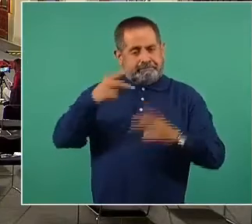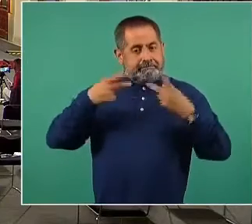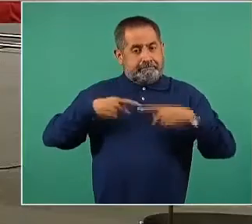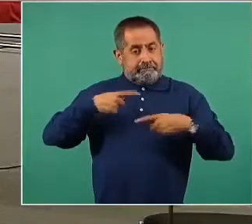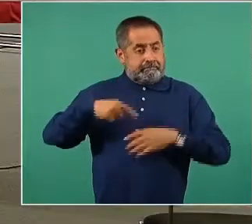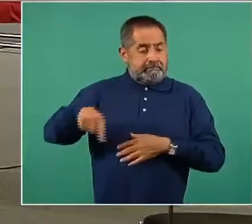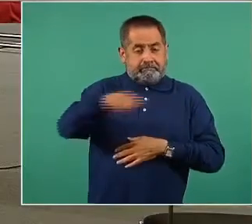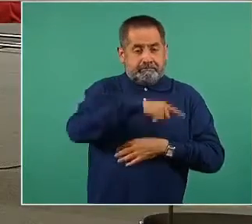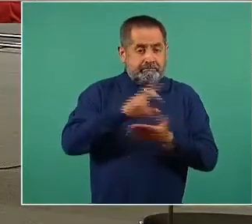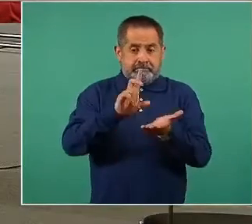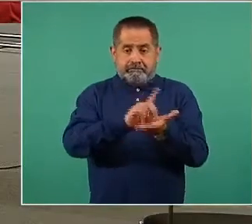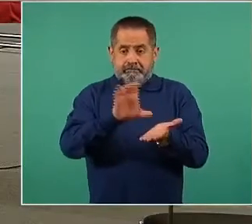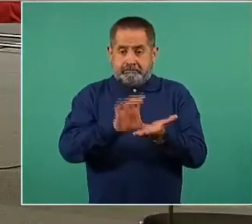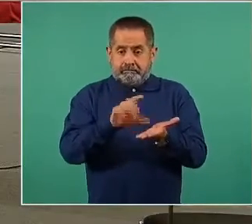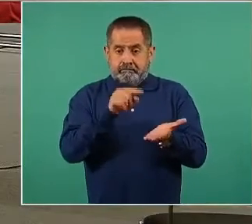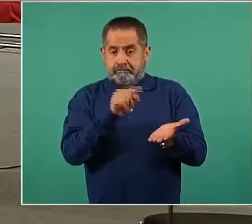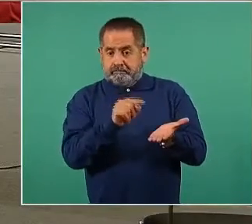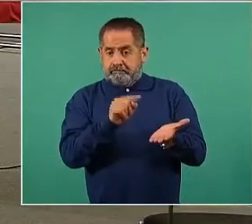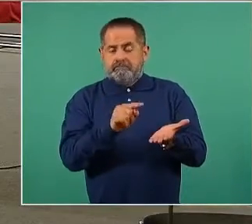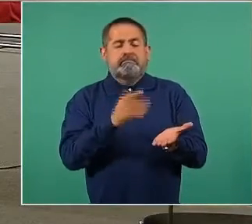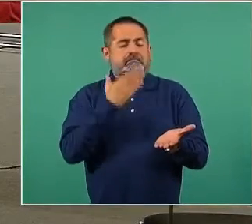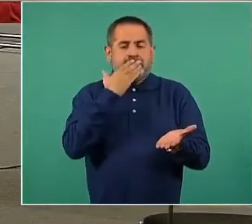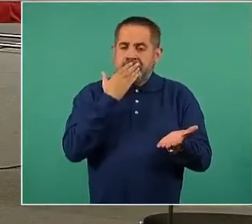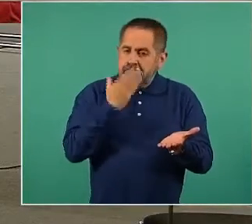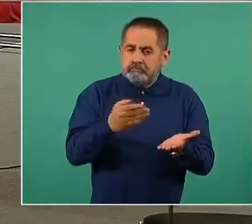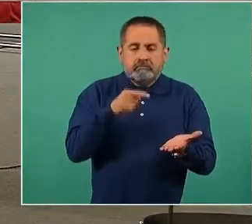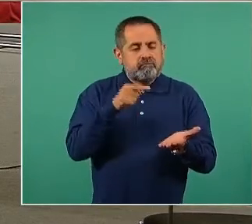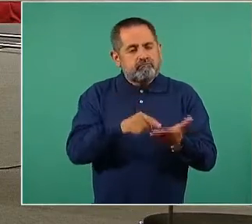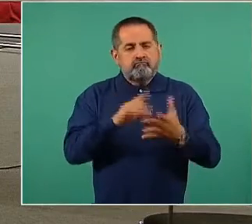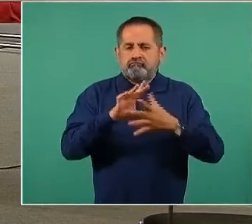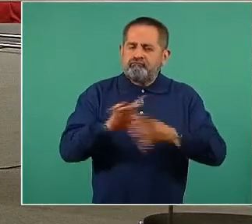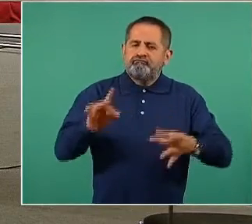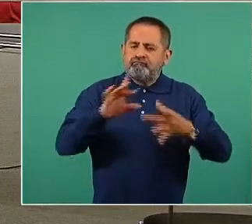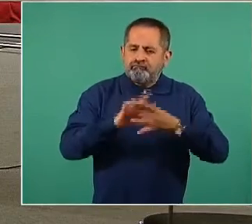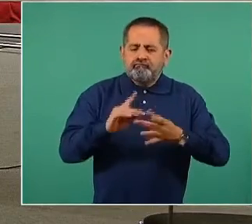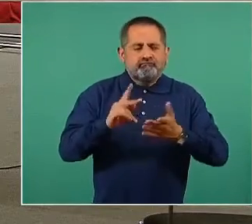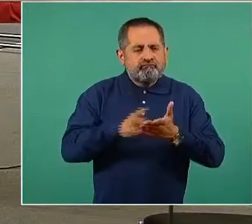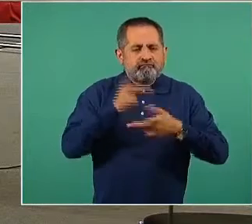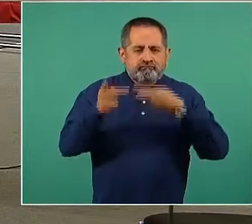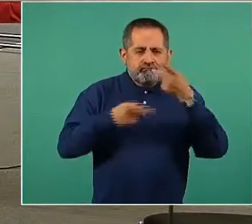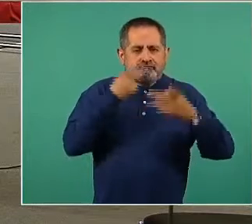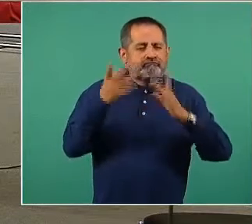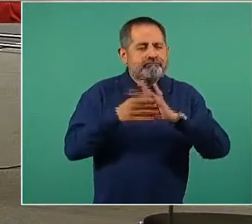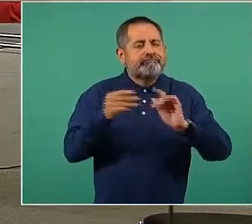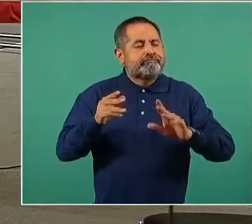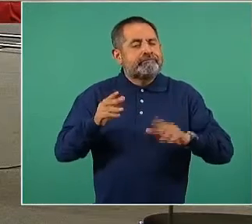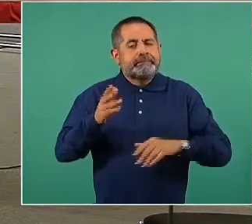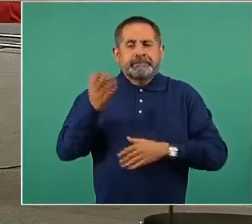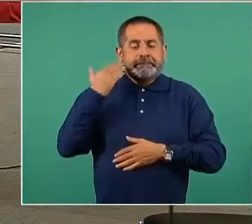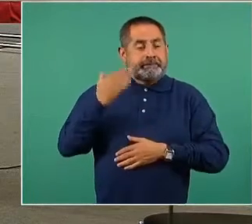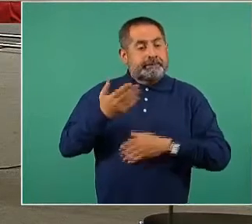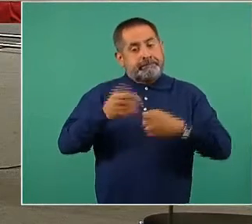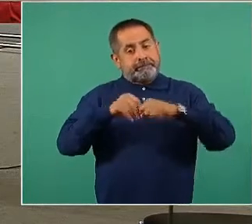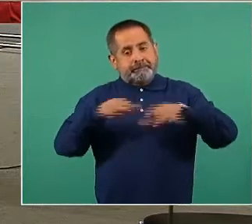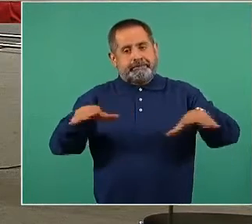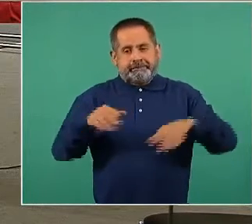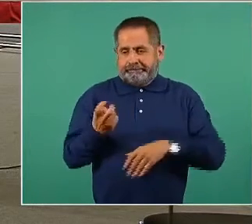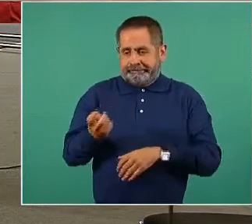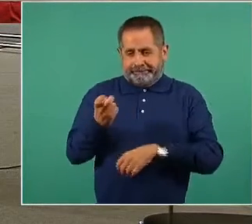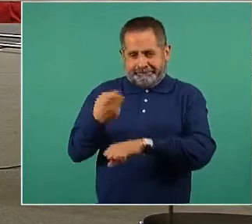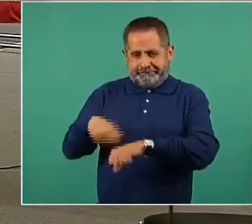que viven con discapacidad, la hemos estado comentando indirectamente y habíamos anunciado que esta misma semana